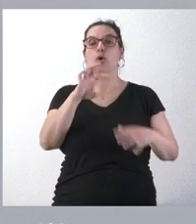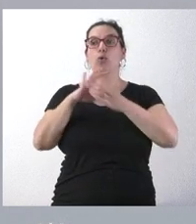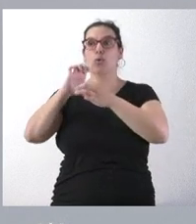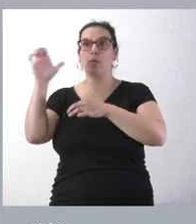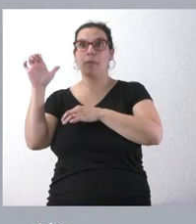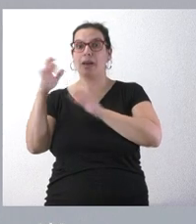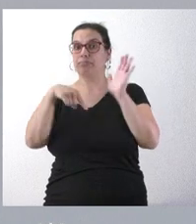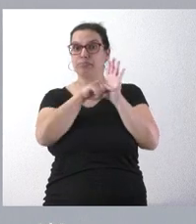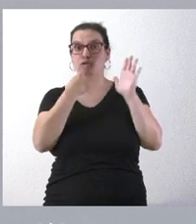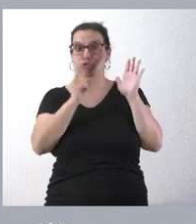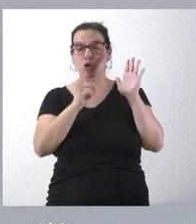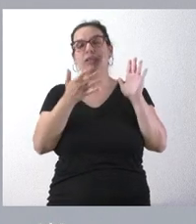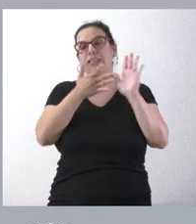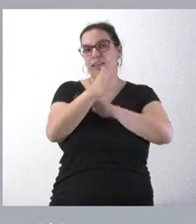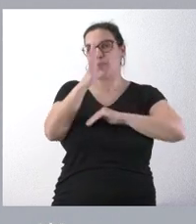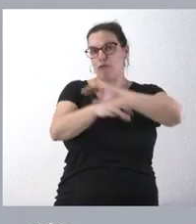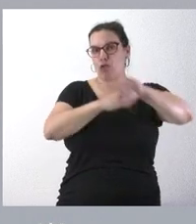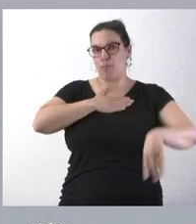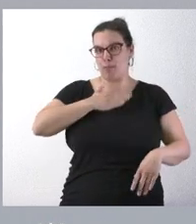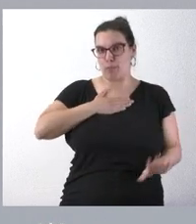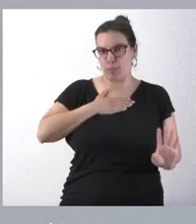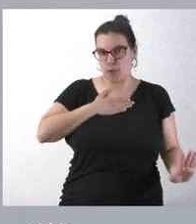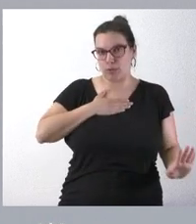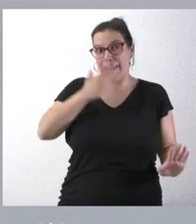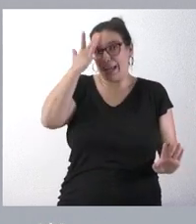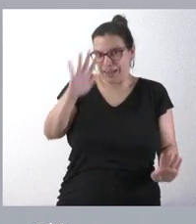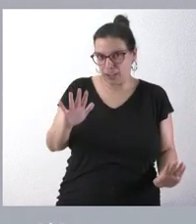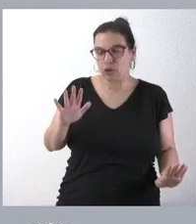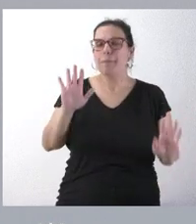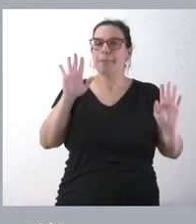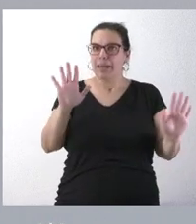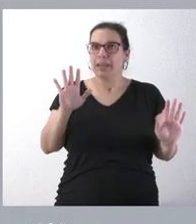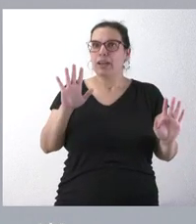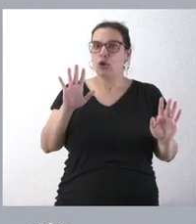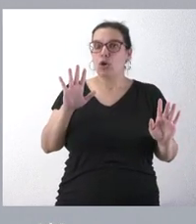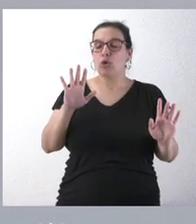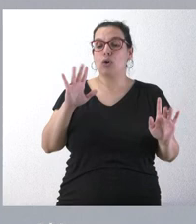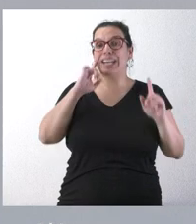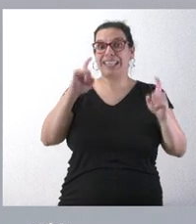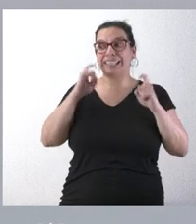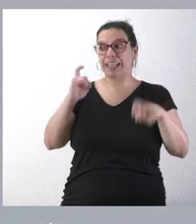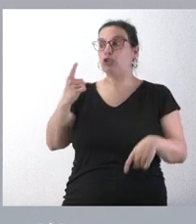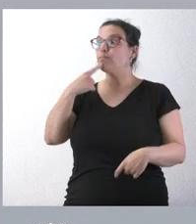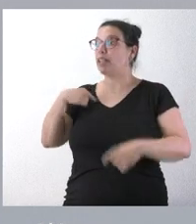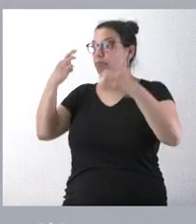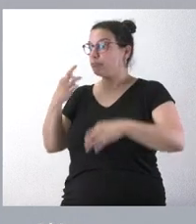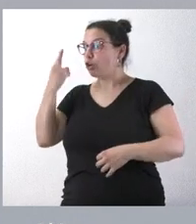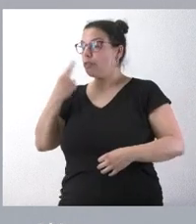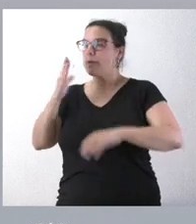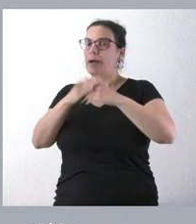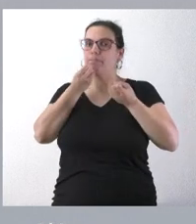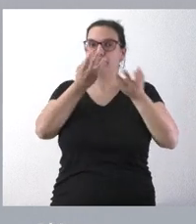estimo es que posiblemente serán fondos propios. Pero si se lo pudiera confirmar a lo largo de la sesión se lo podría